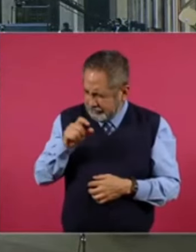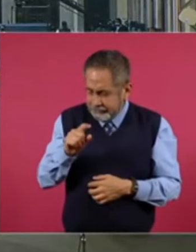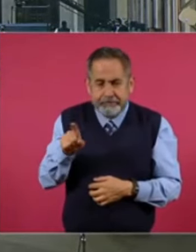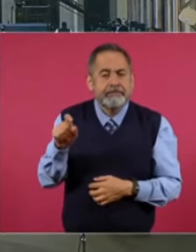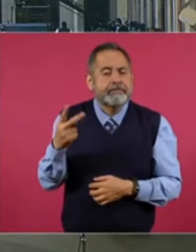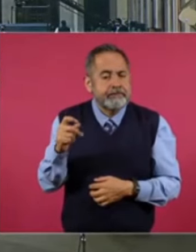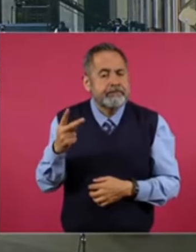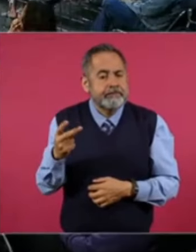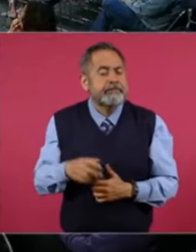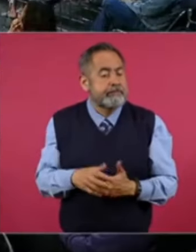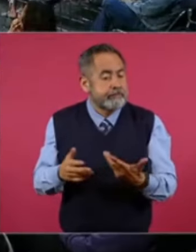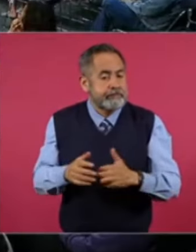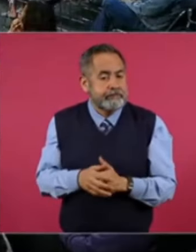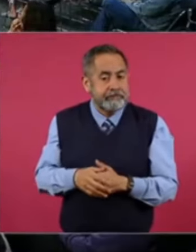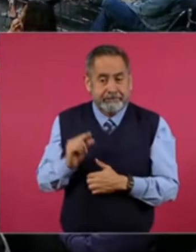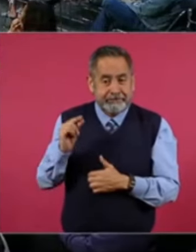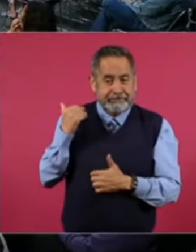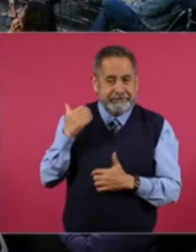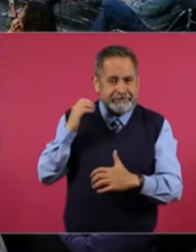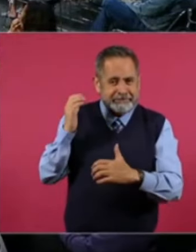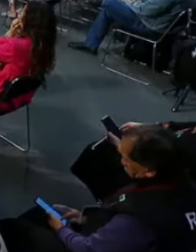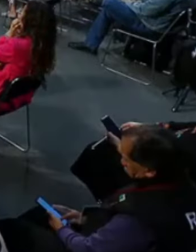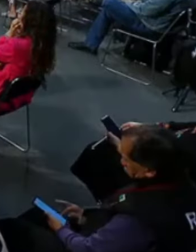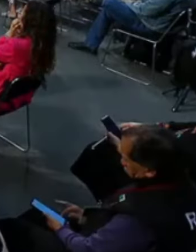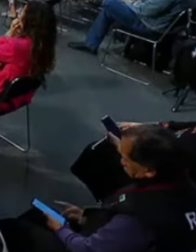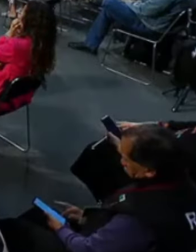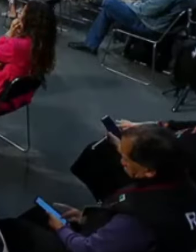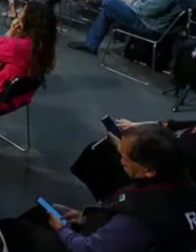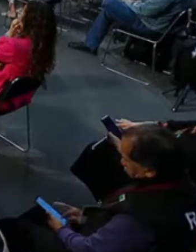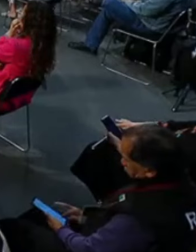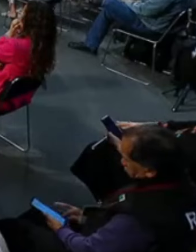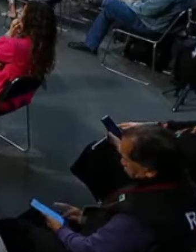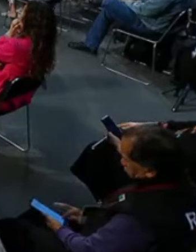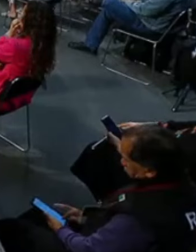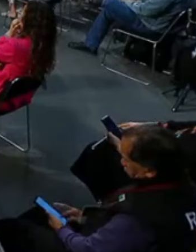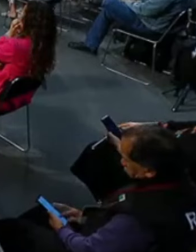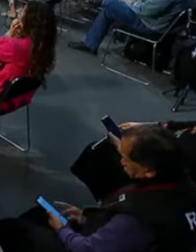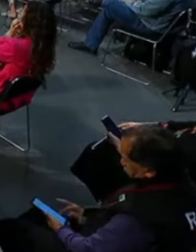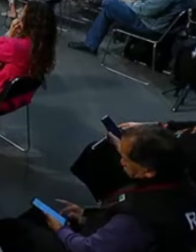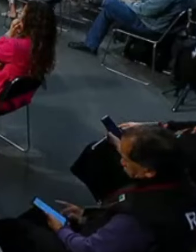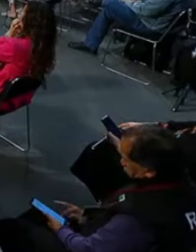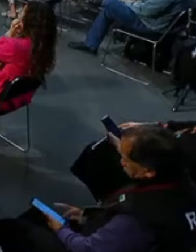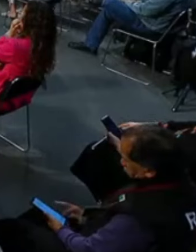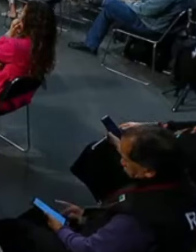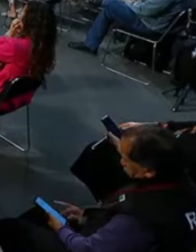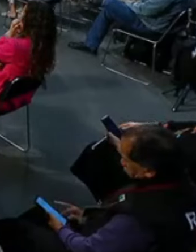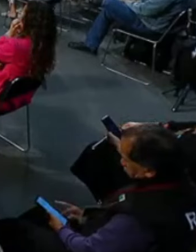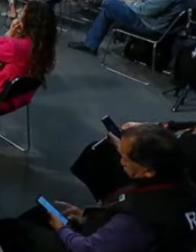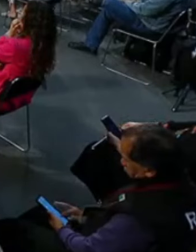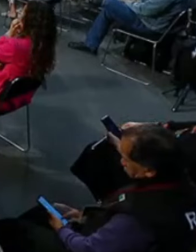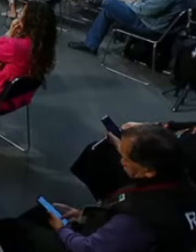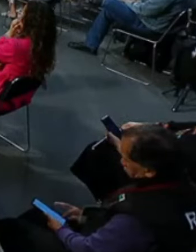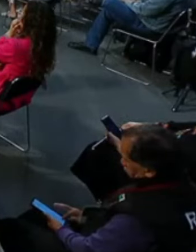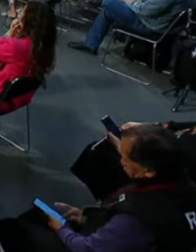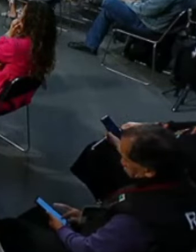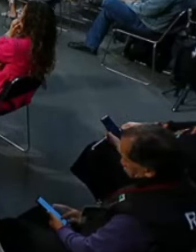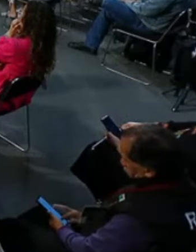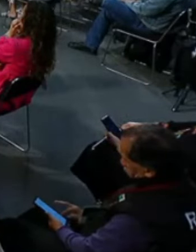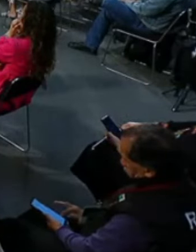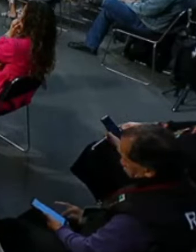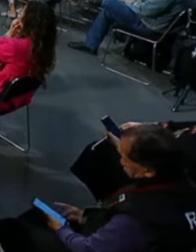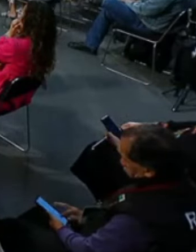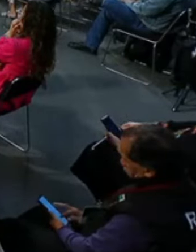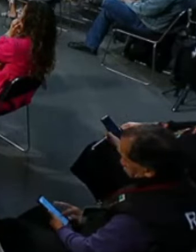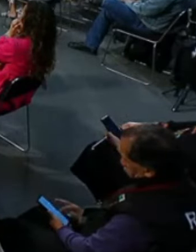Veinte. Sí. Veintidós. Y acabamos también por allá. Muy cerca. En Tulum. De inaugurar el nuevo aeropuerto.